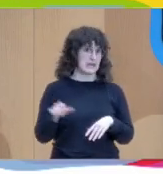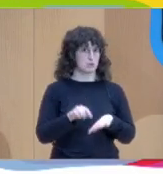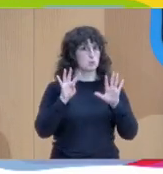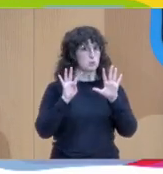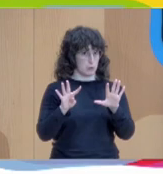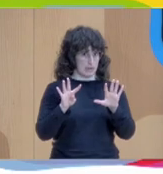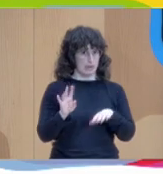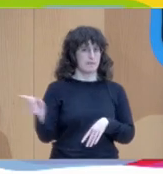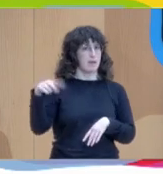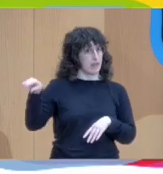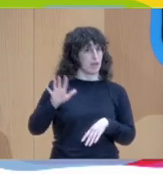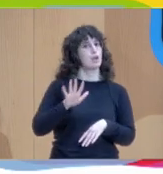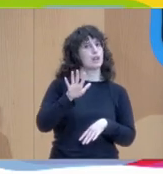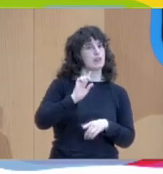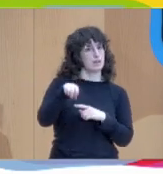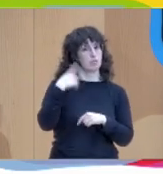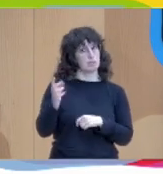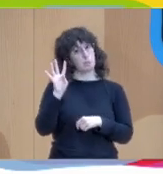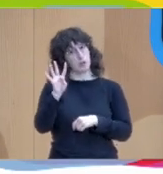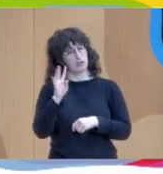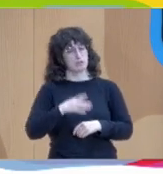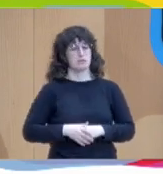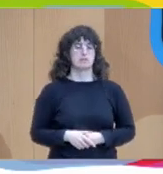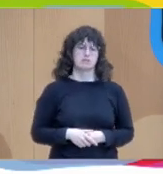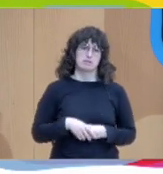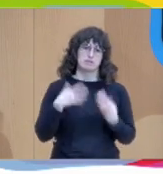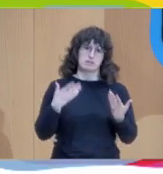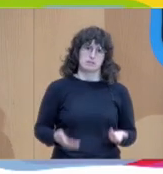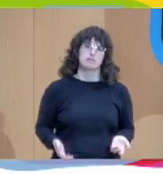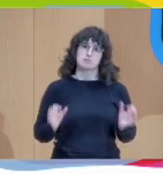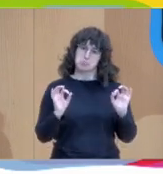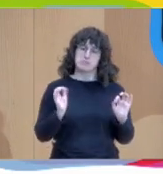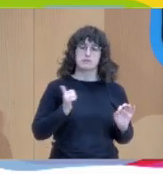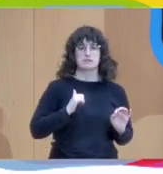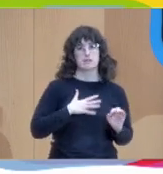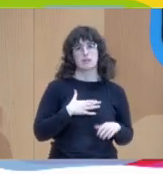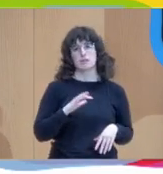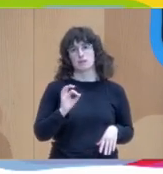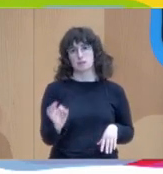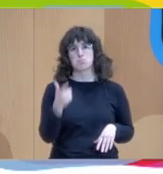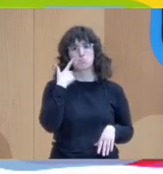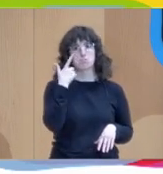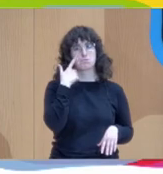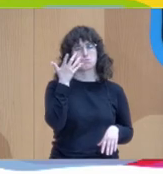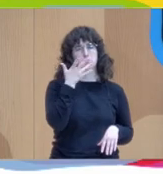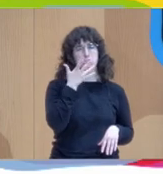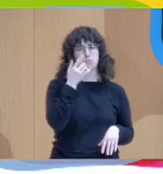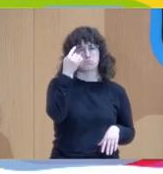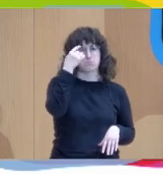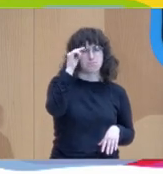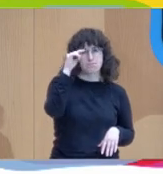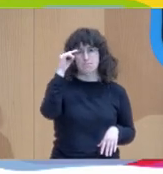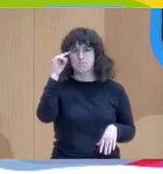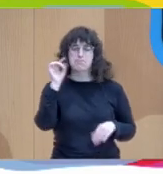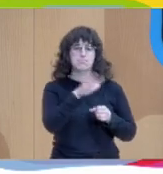vendrán los siguientes cuatro. Y es la ocasión de conocer cuál es el instante actual en cada una de las